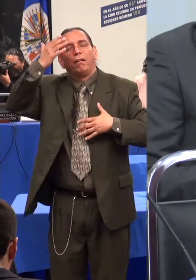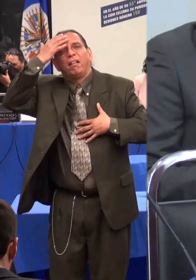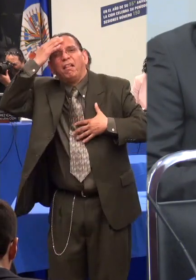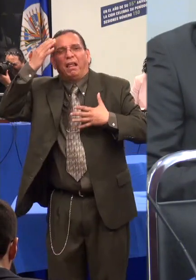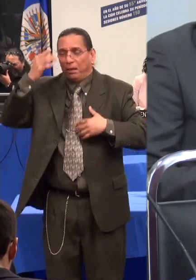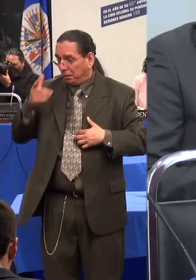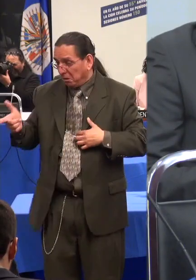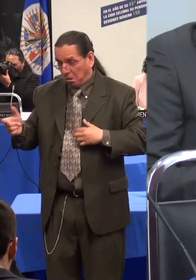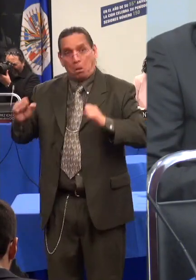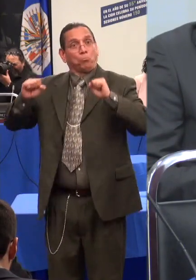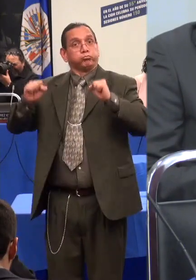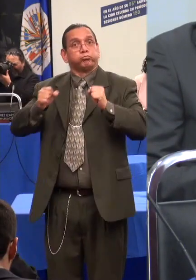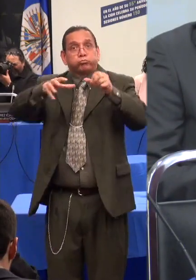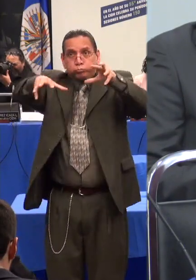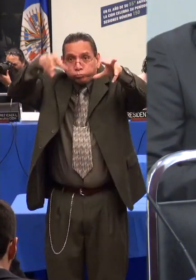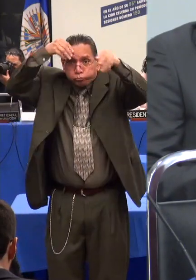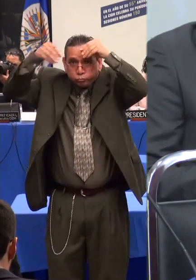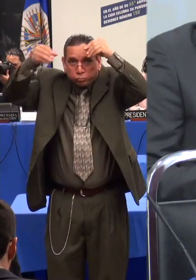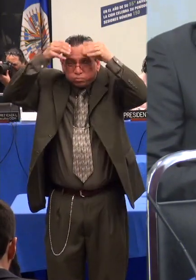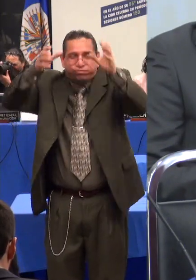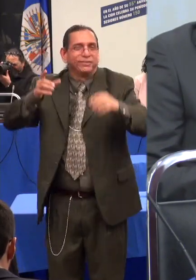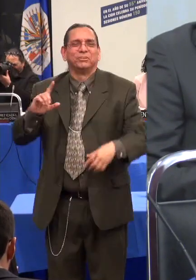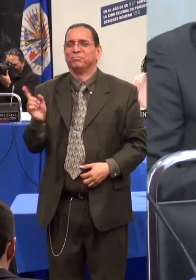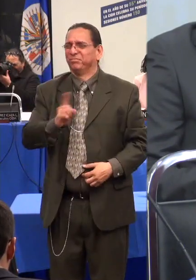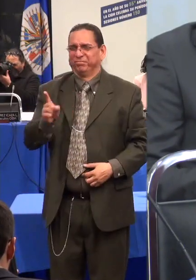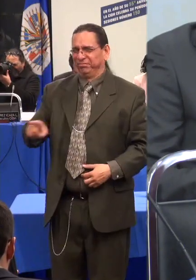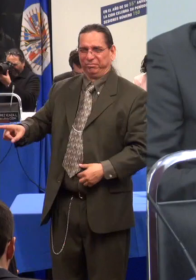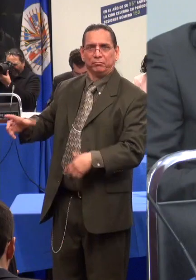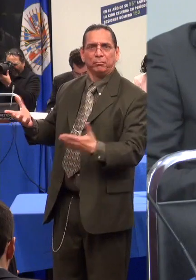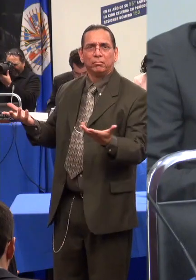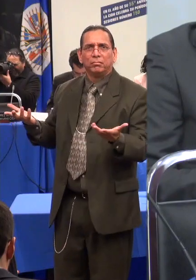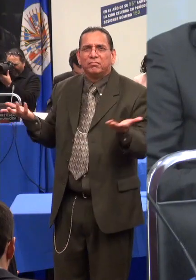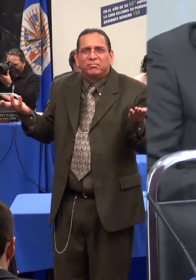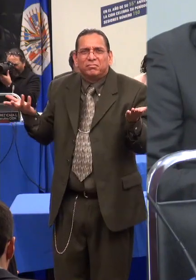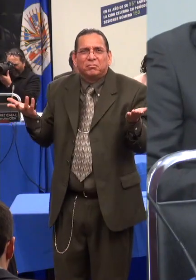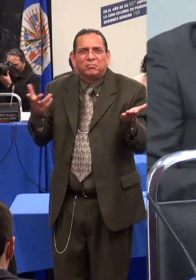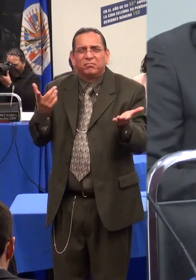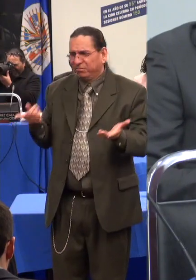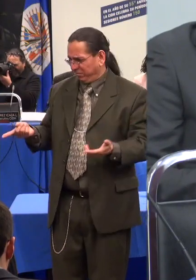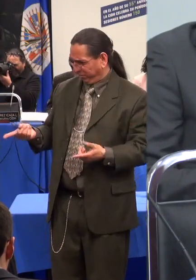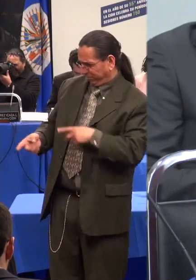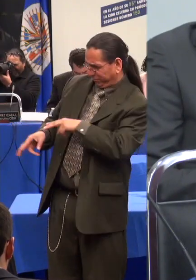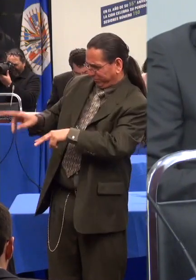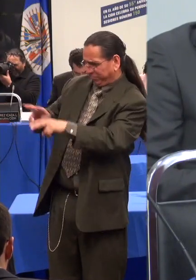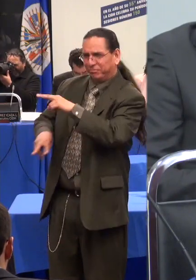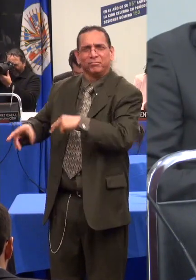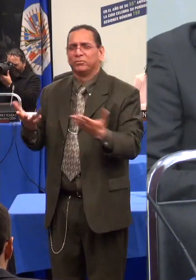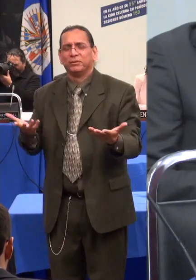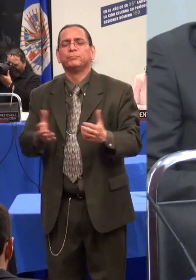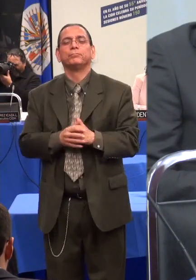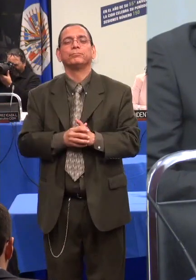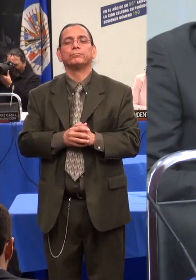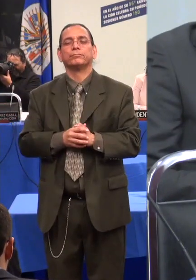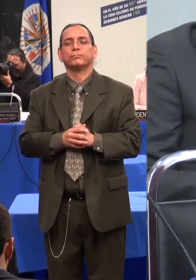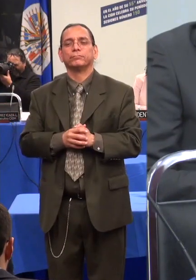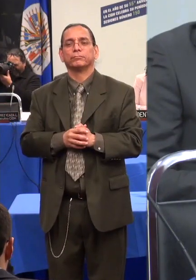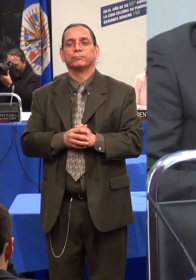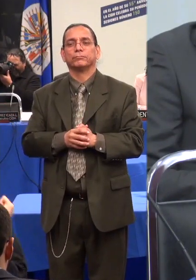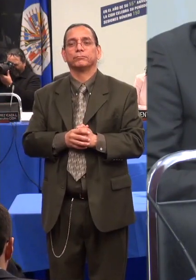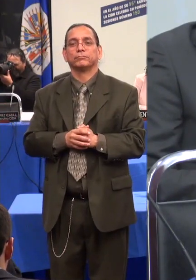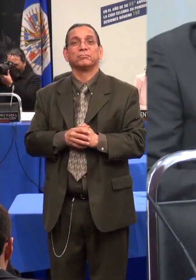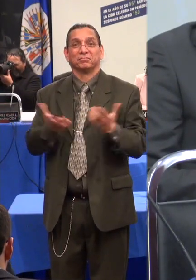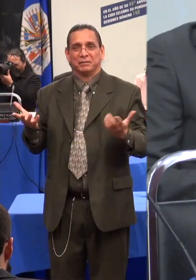Un gran número de personas con discapacidad permanecen institucionalizadas de forma permanente o durante el día en centros